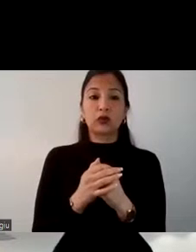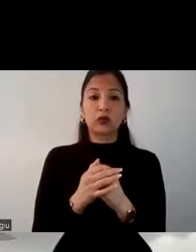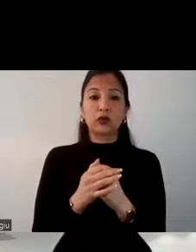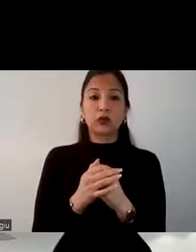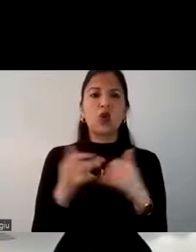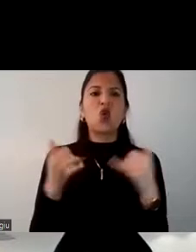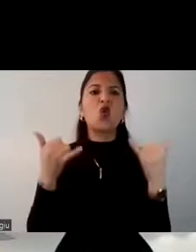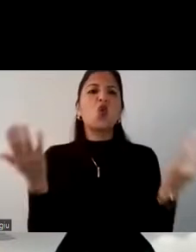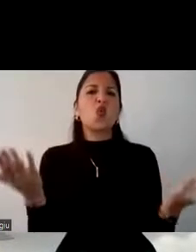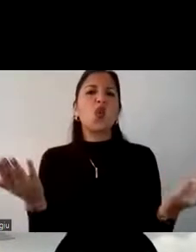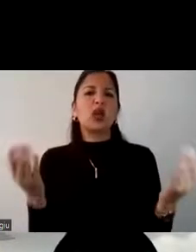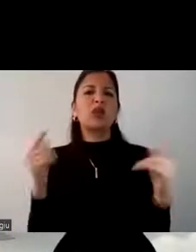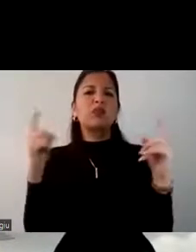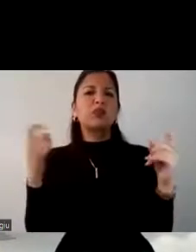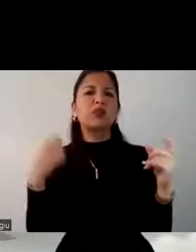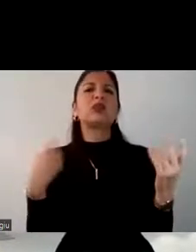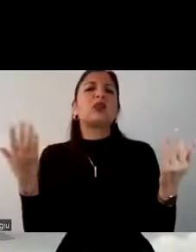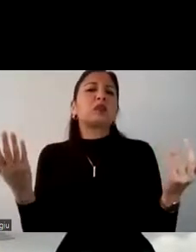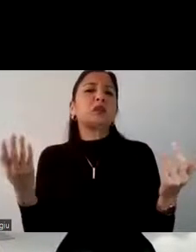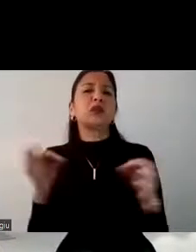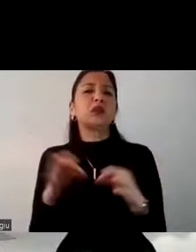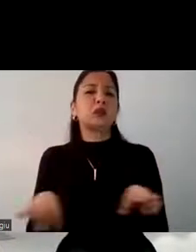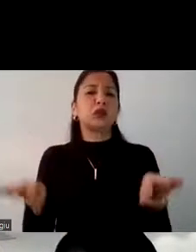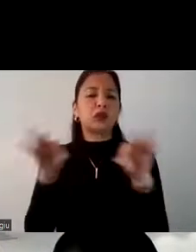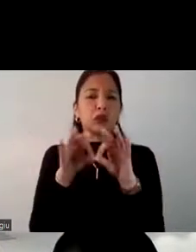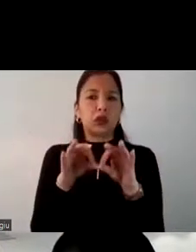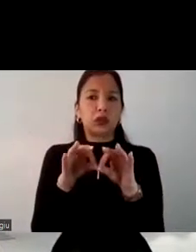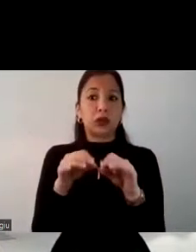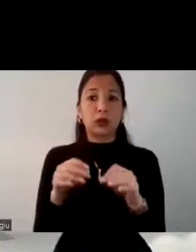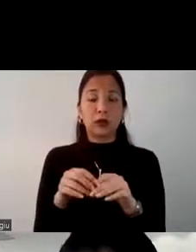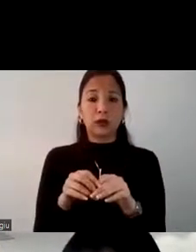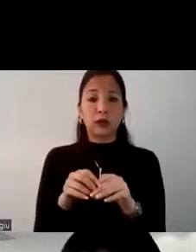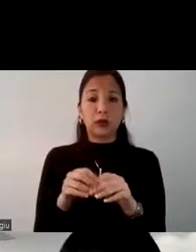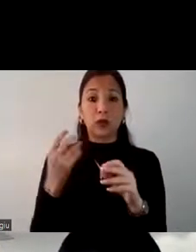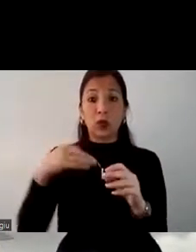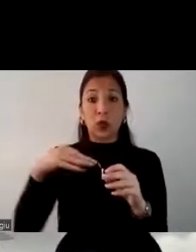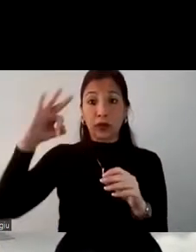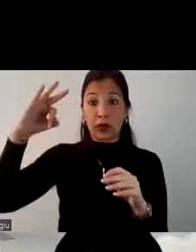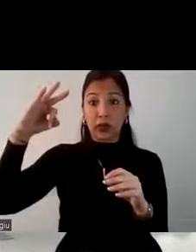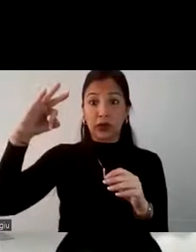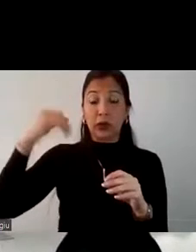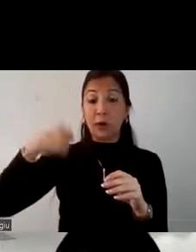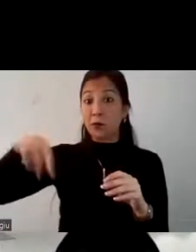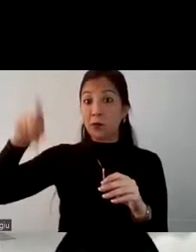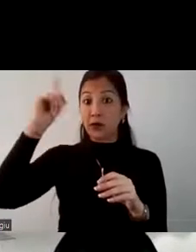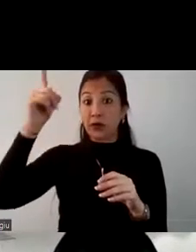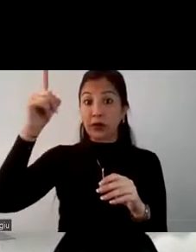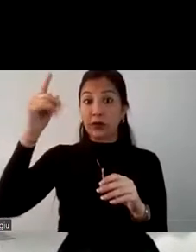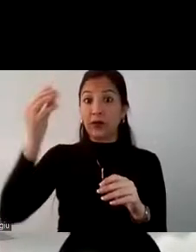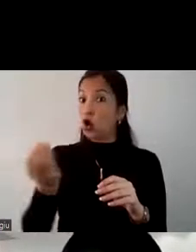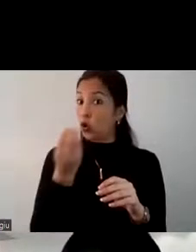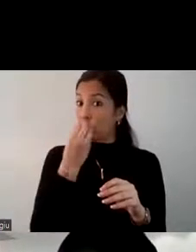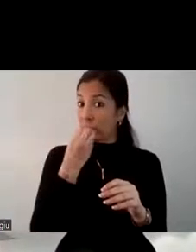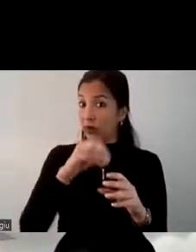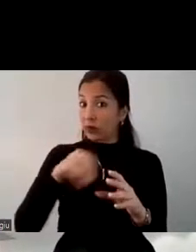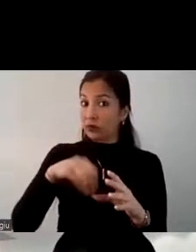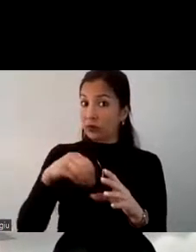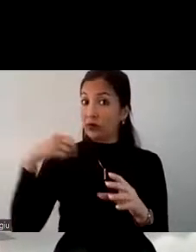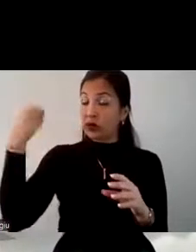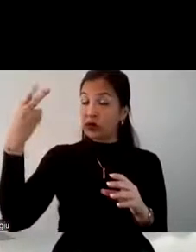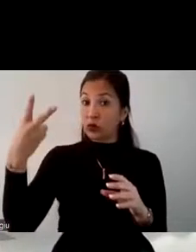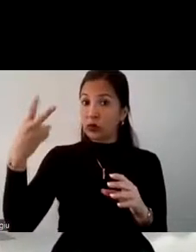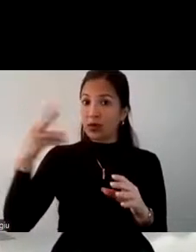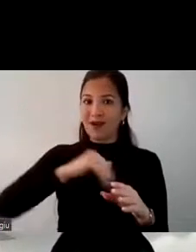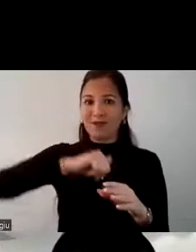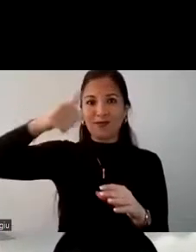son las actividades que ellos consideran más importantes. Y por ejemplo, tenemos un top tres. En primer lugar encontramos la gastronomía, en segundo lugar la